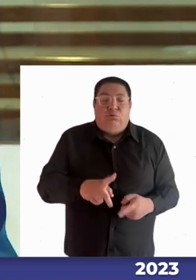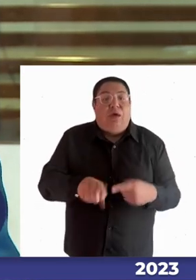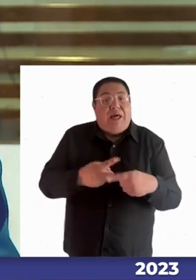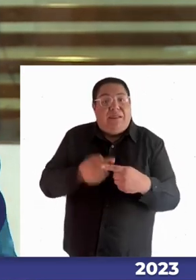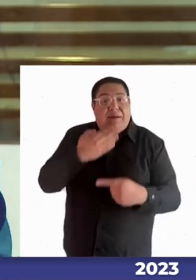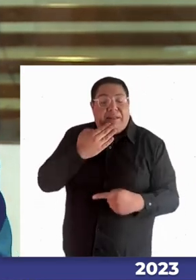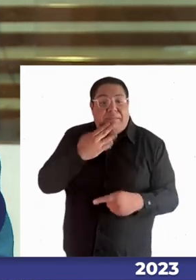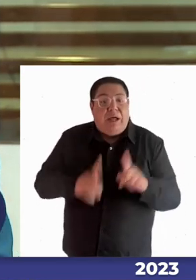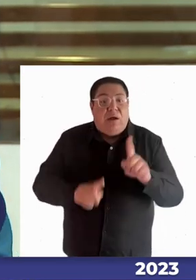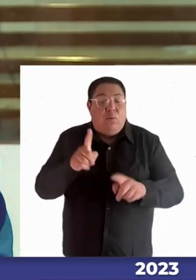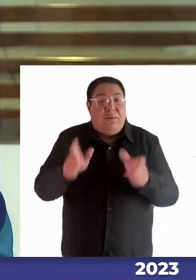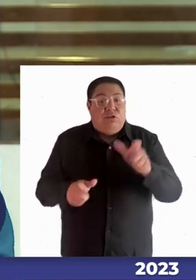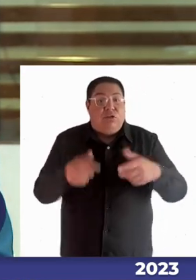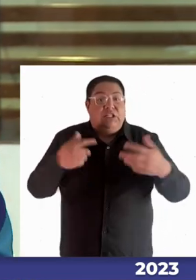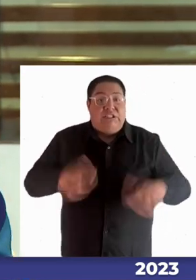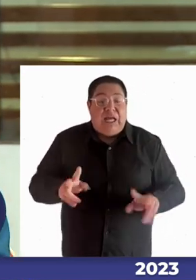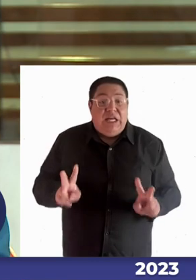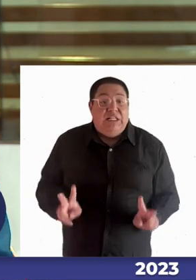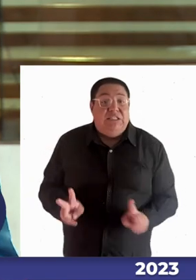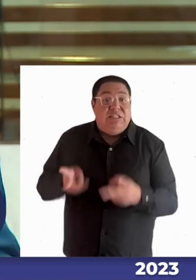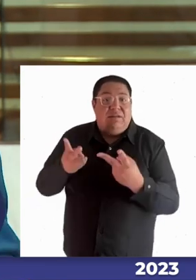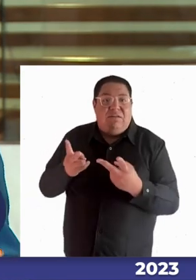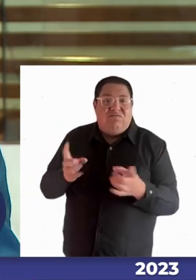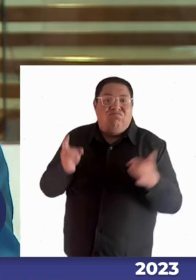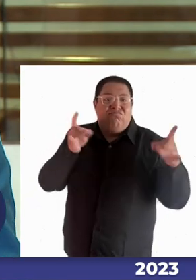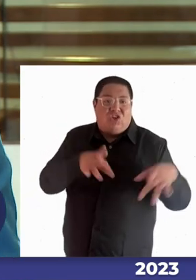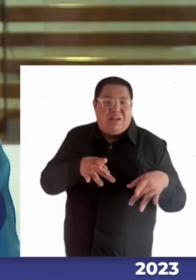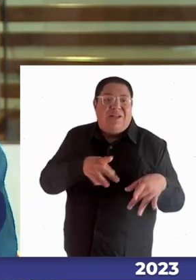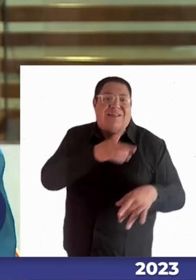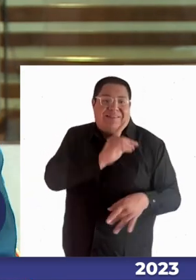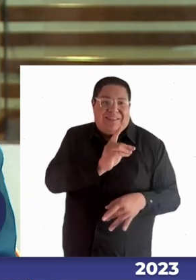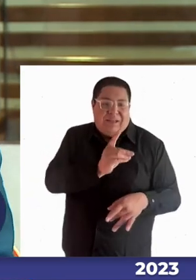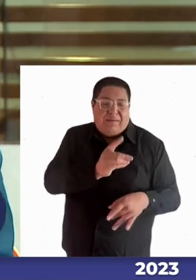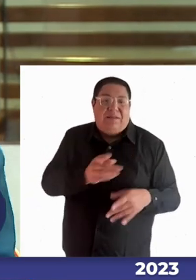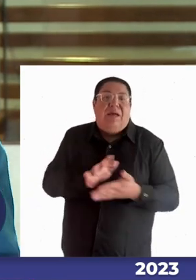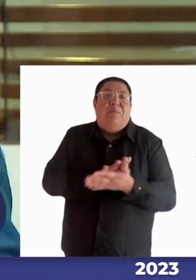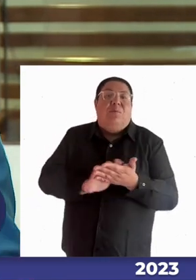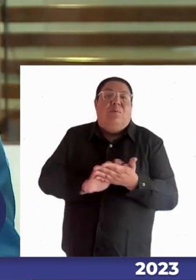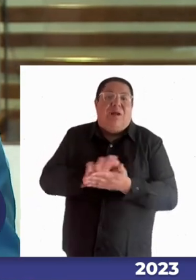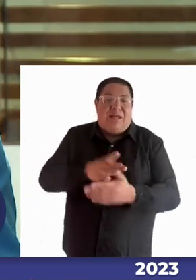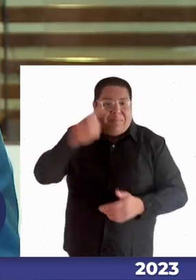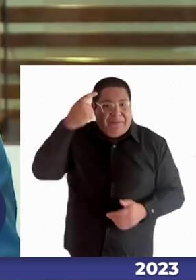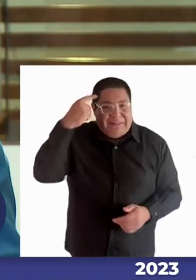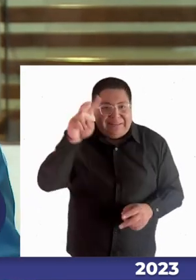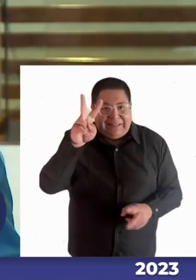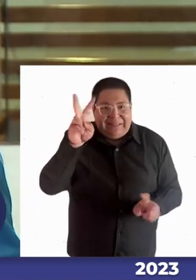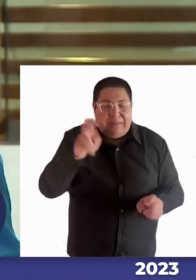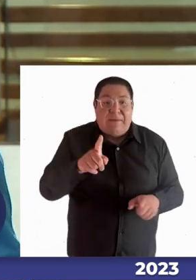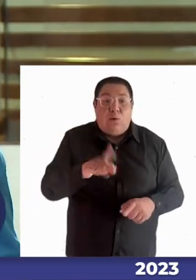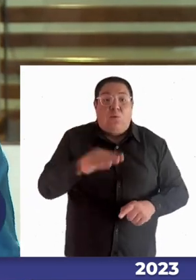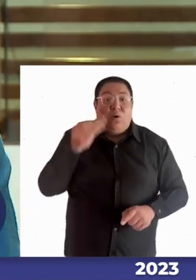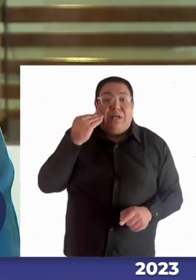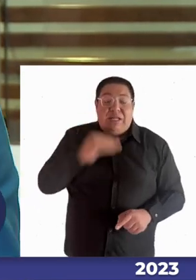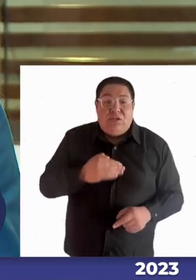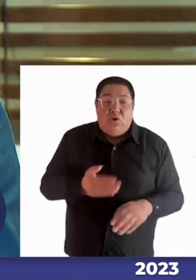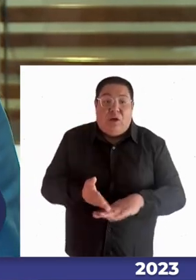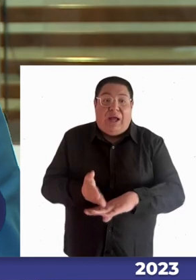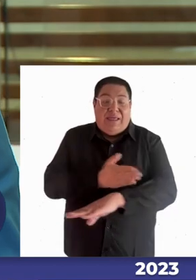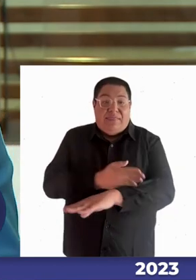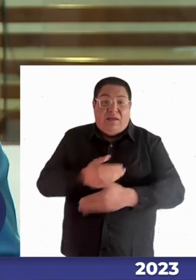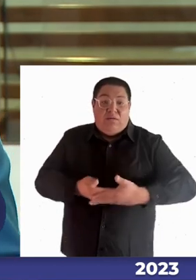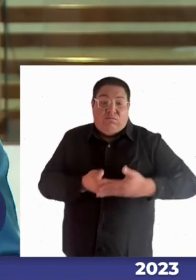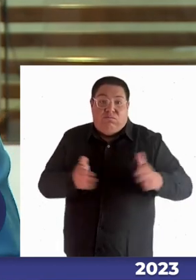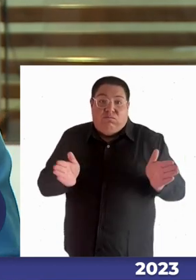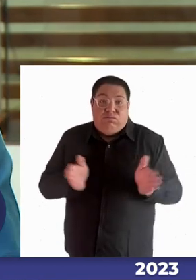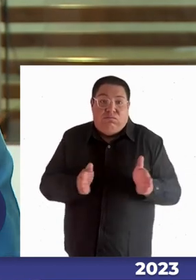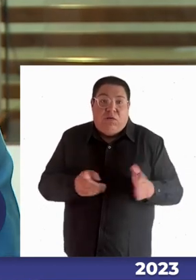salvada queda con algún grado de discapacidad pensando por ejemplo en niños que nacen muy prematuros que antes no se podían salvar